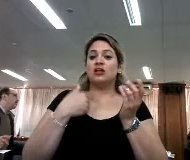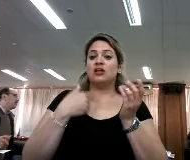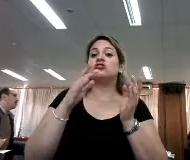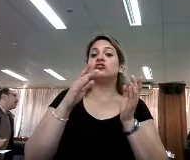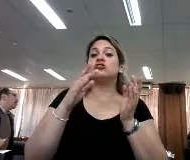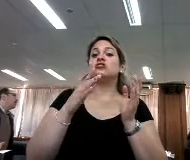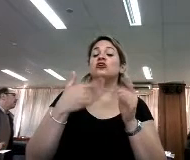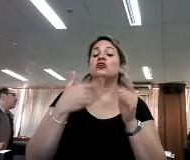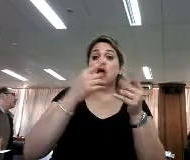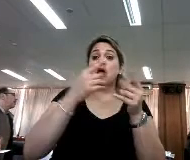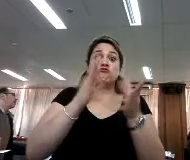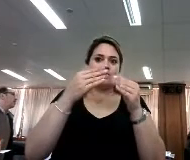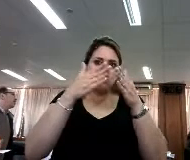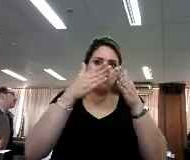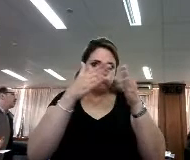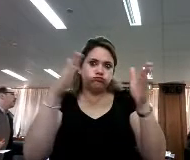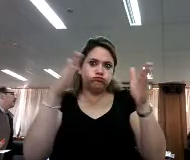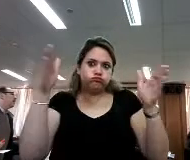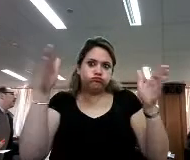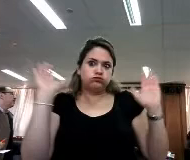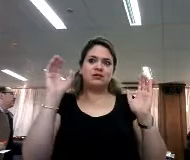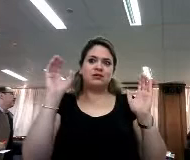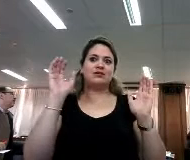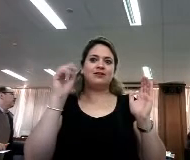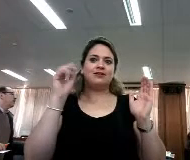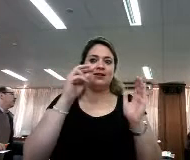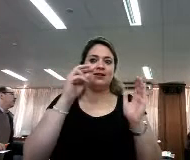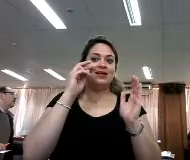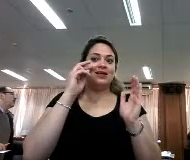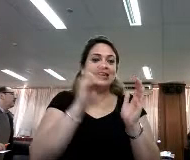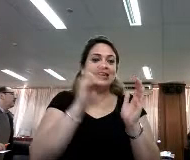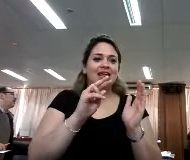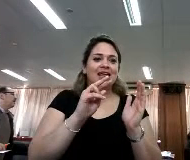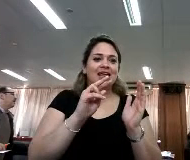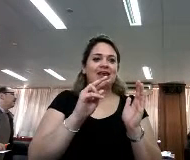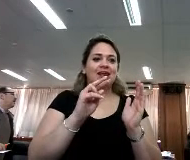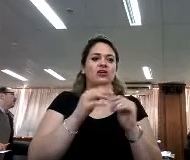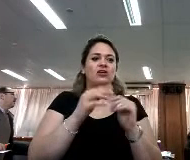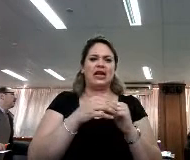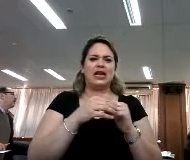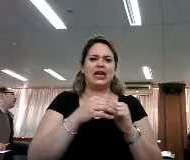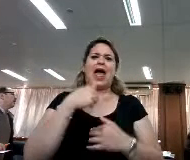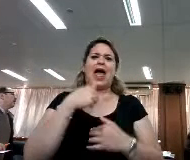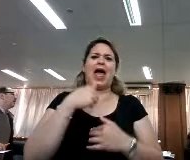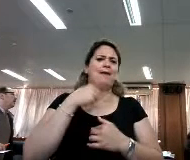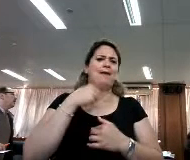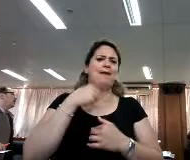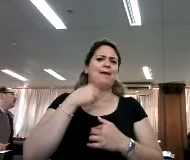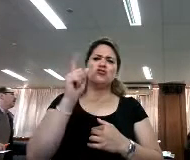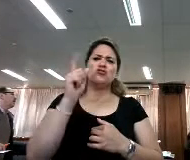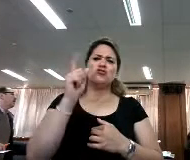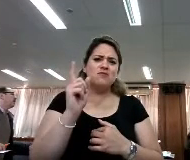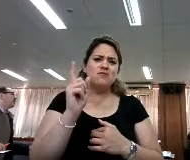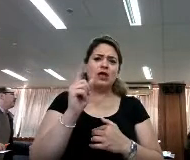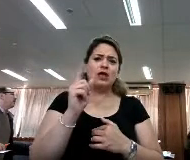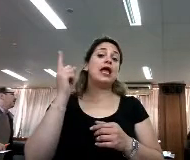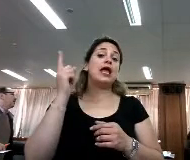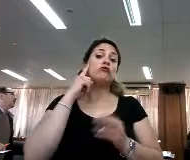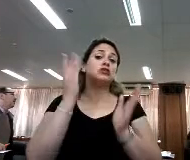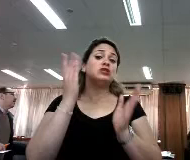posibilidades, tú tienes unos valores referenciales, a no me gusta a lo mejor escuchar libros,